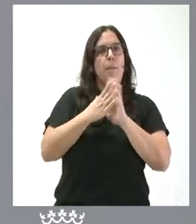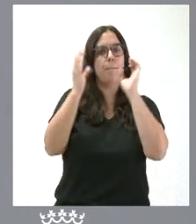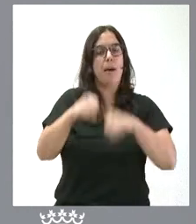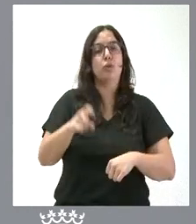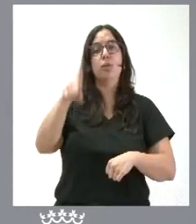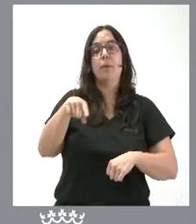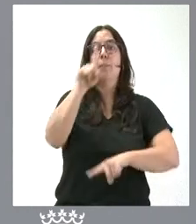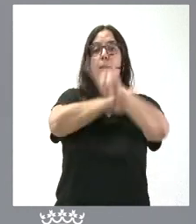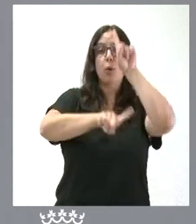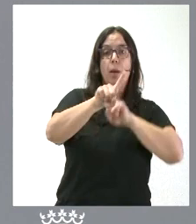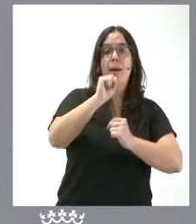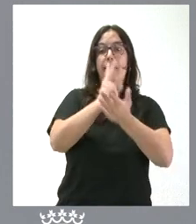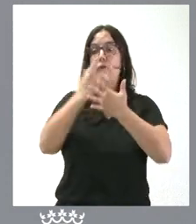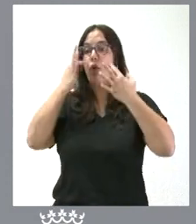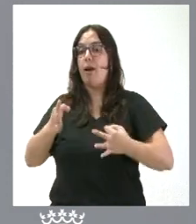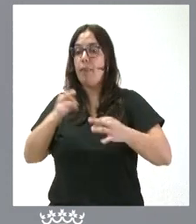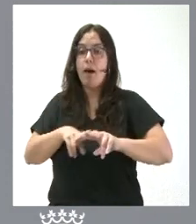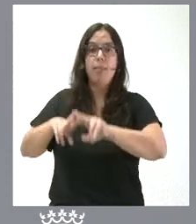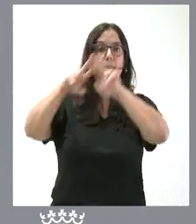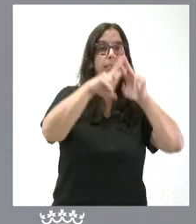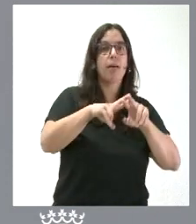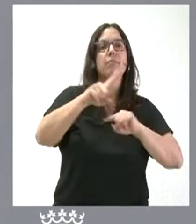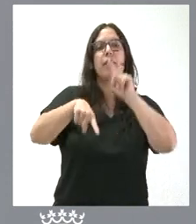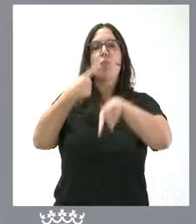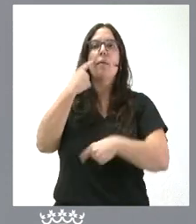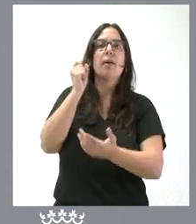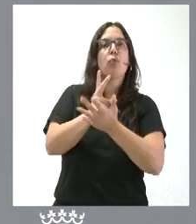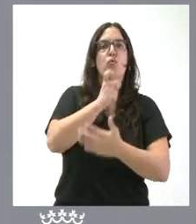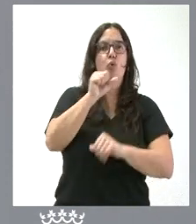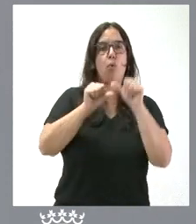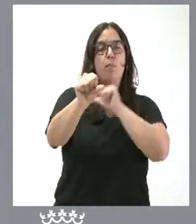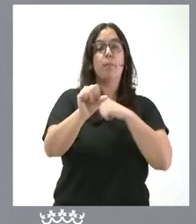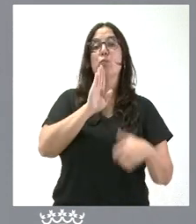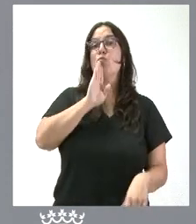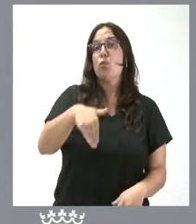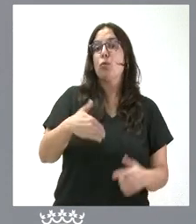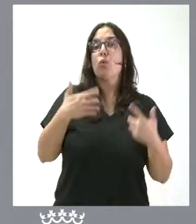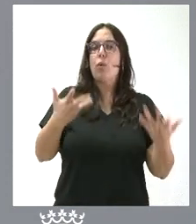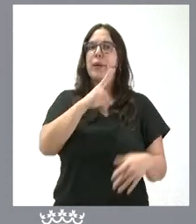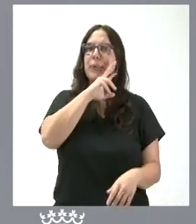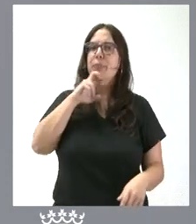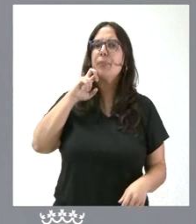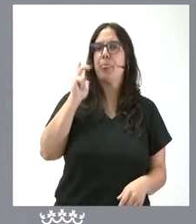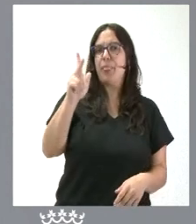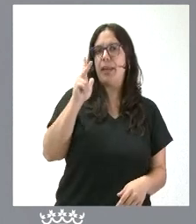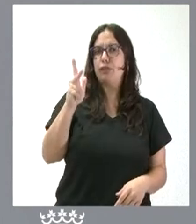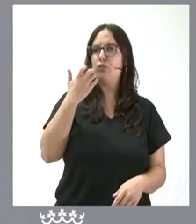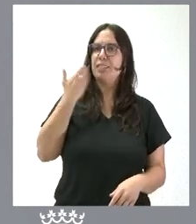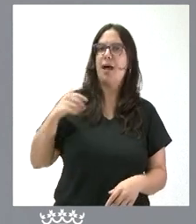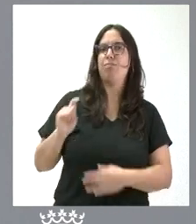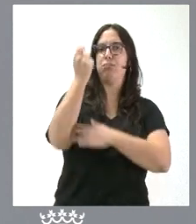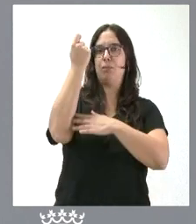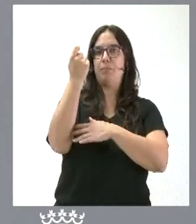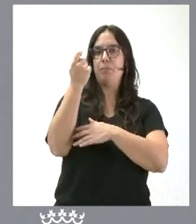cuáles son los problemas, los retos y las realidades, pues podemos abordar el desafío. Siempre es bueno que se blinden estos derechos que se han alcanzado. Castellón ha